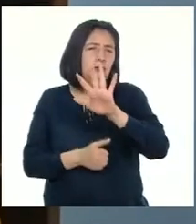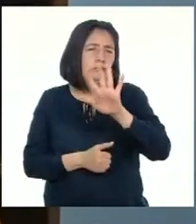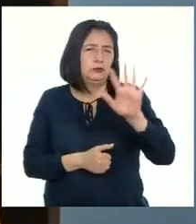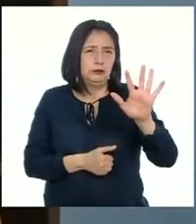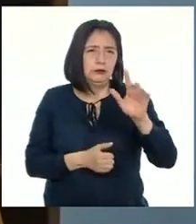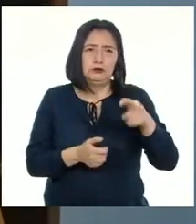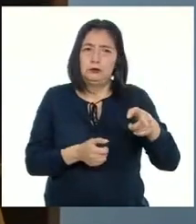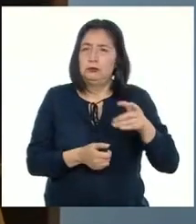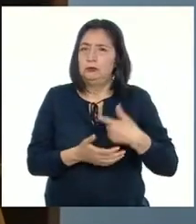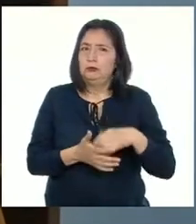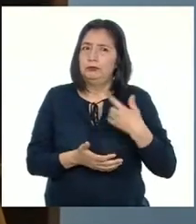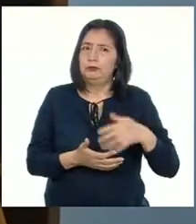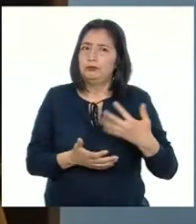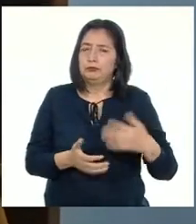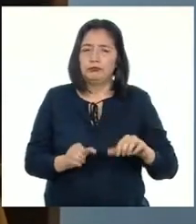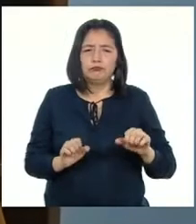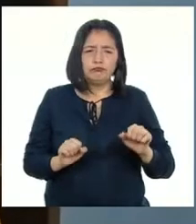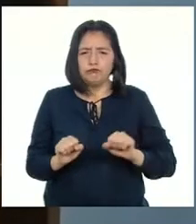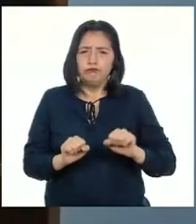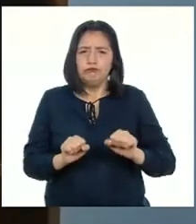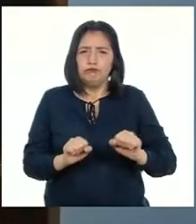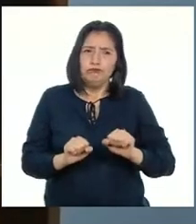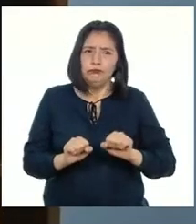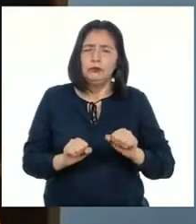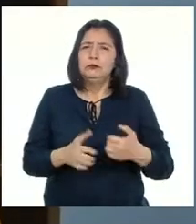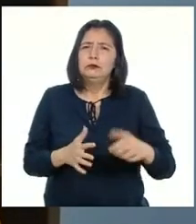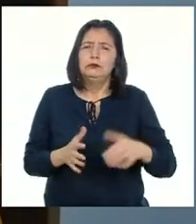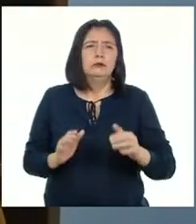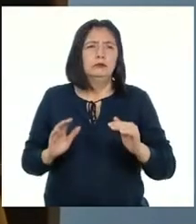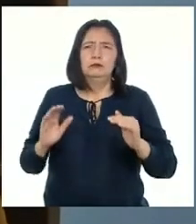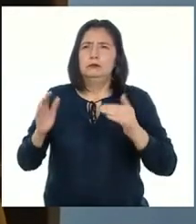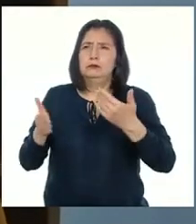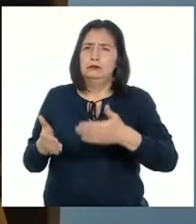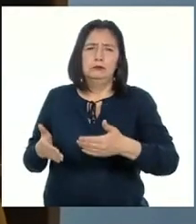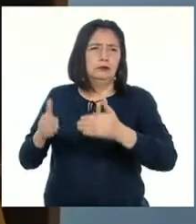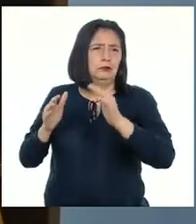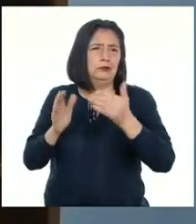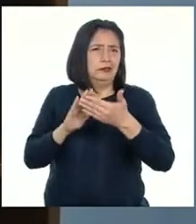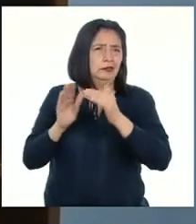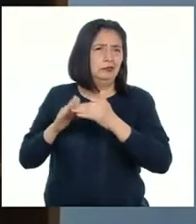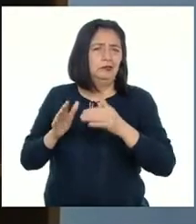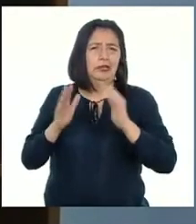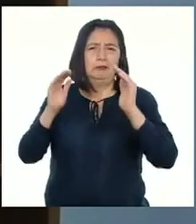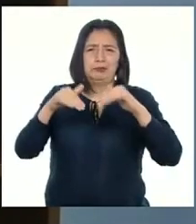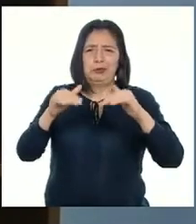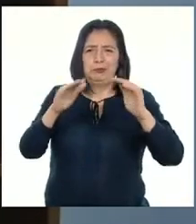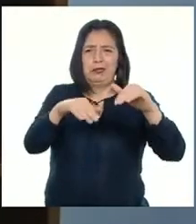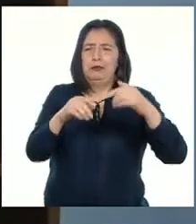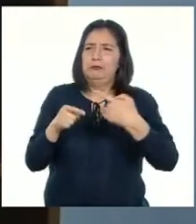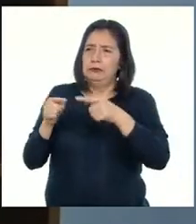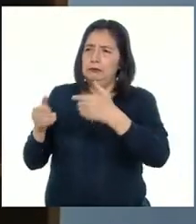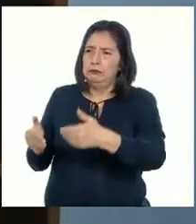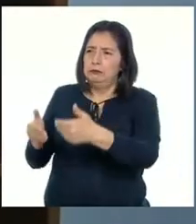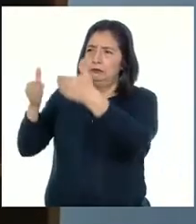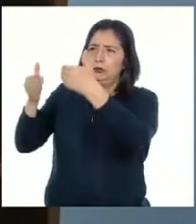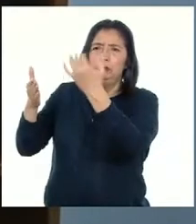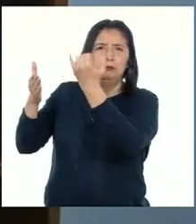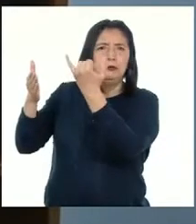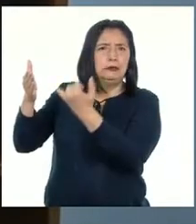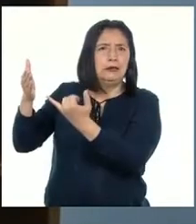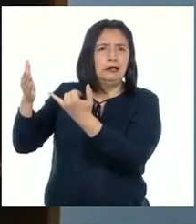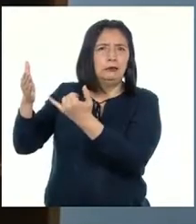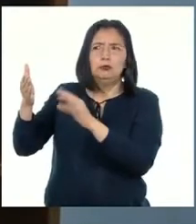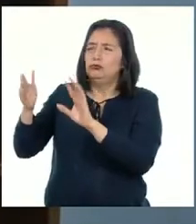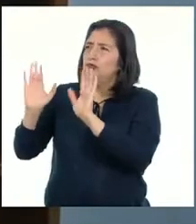Sucedió un fuerte temblor Que va a destruir parte de la ciudad Sin embargo, este muro permaneció